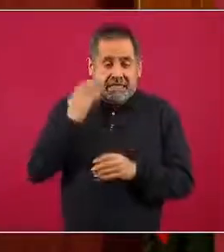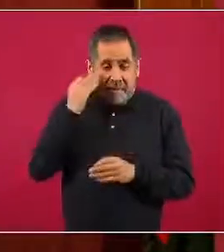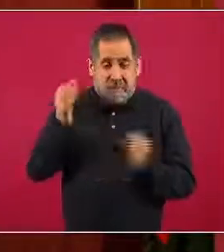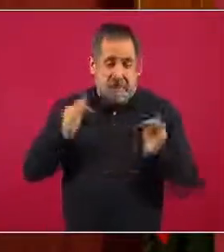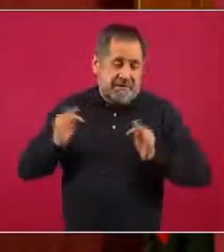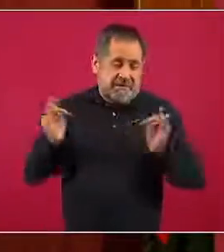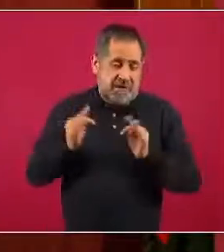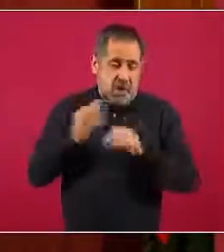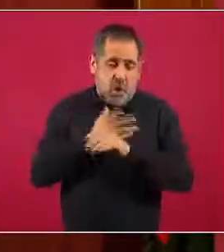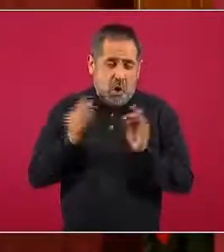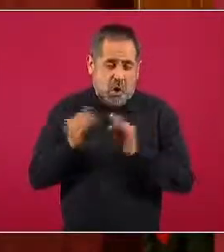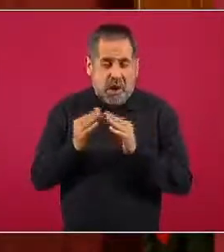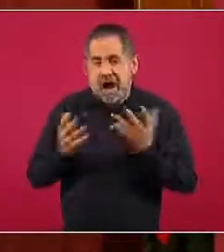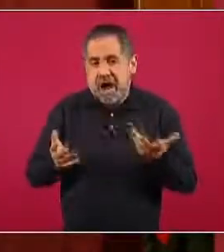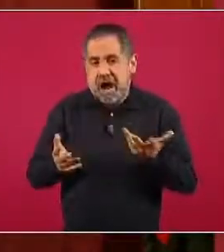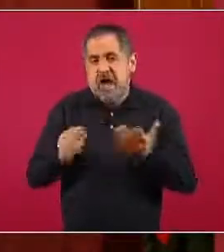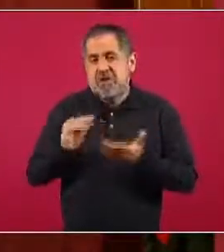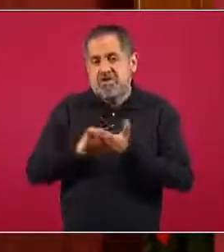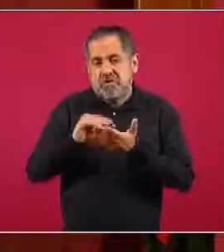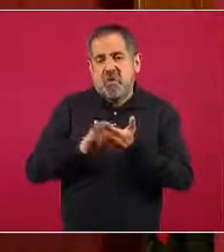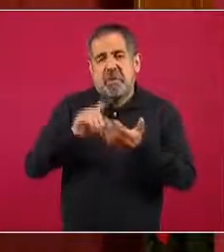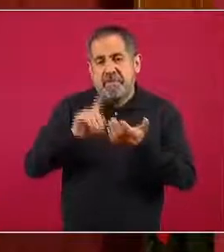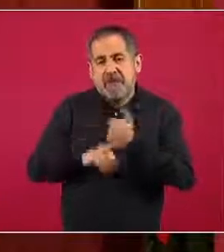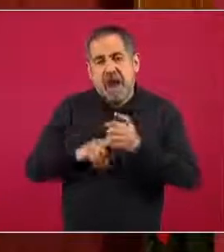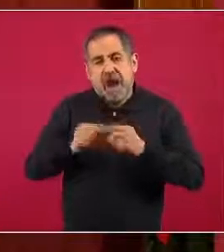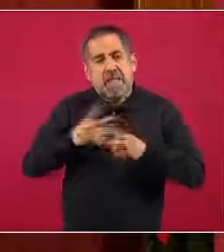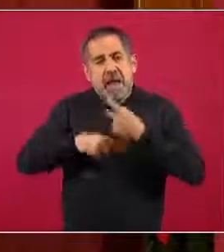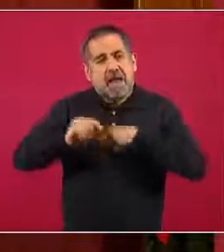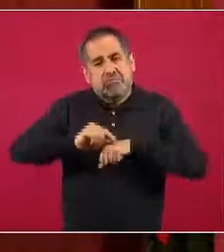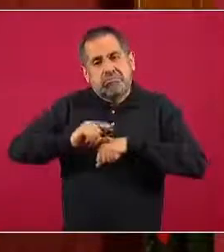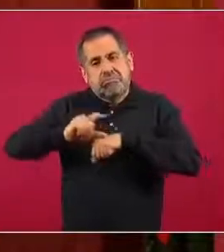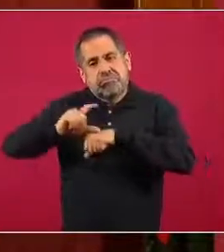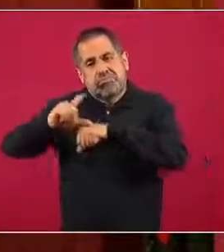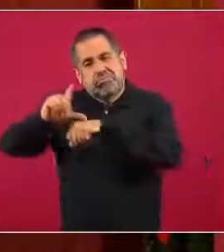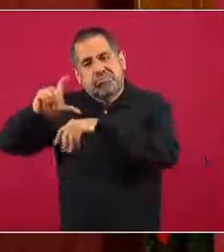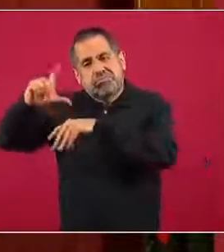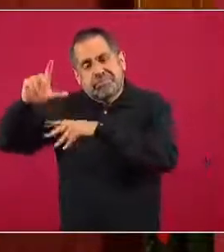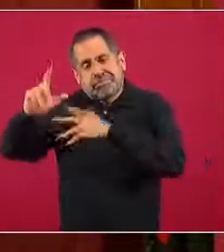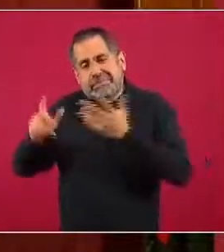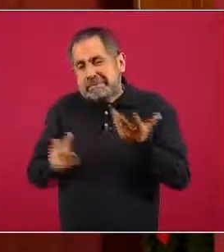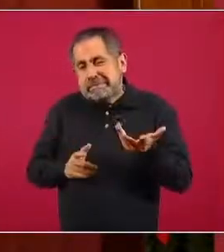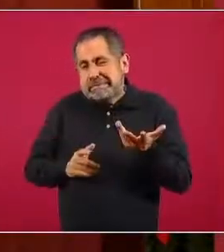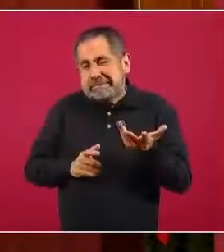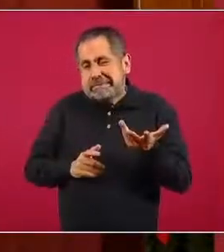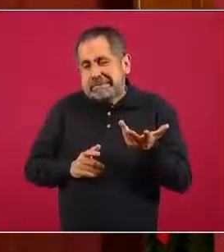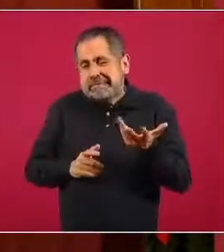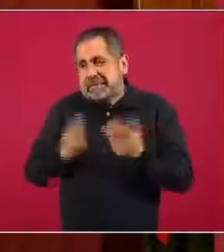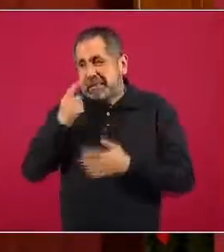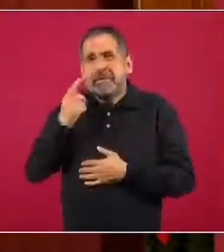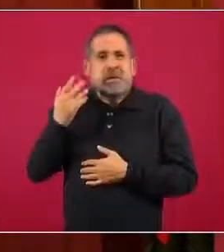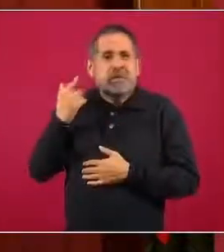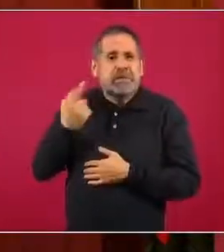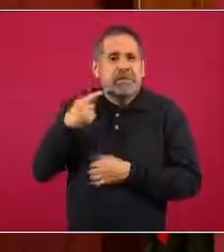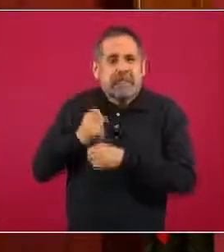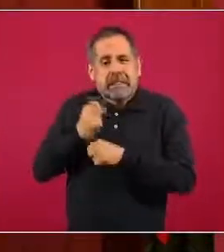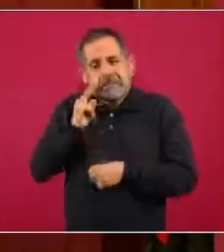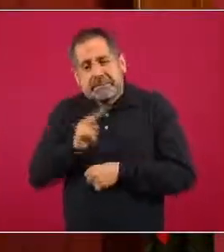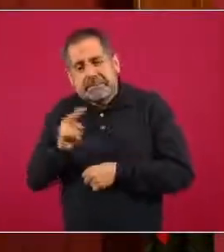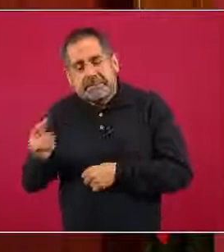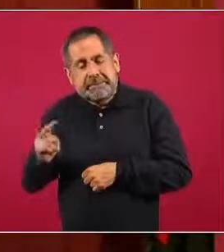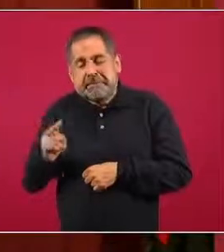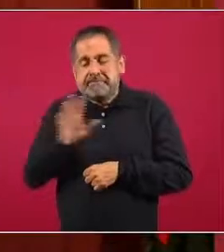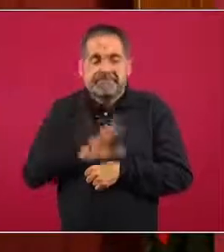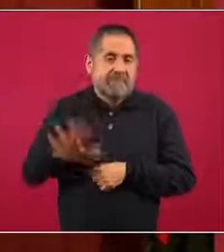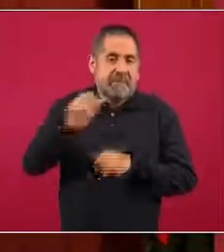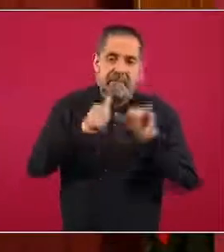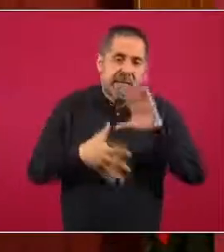continúa con una tendencia ascendente claramente reflejada en las últimas semanas para efectos de la región